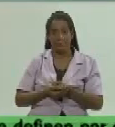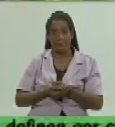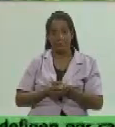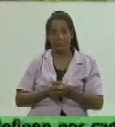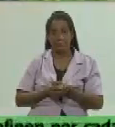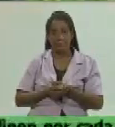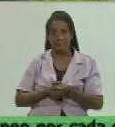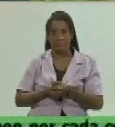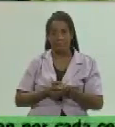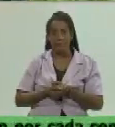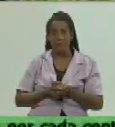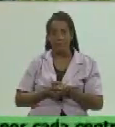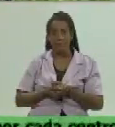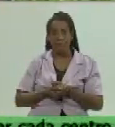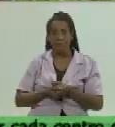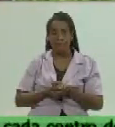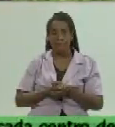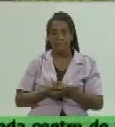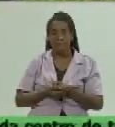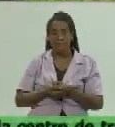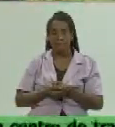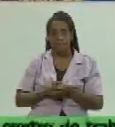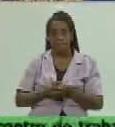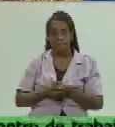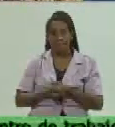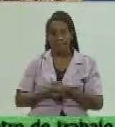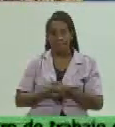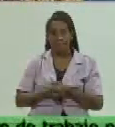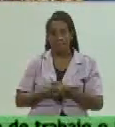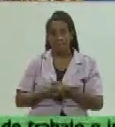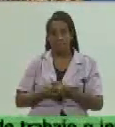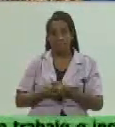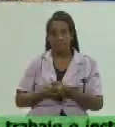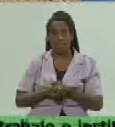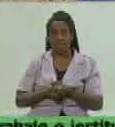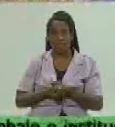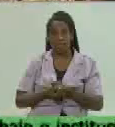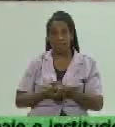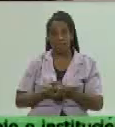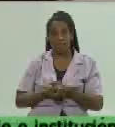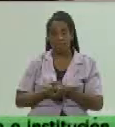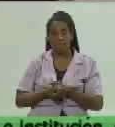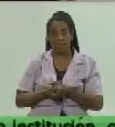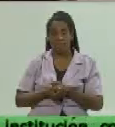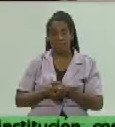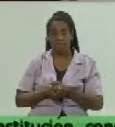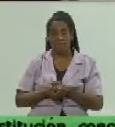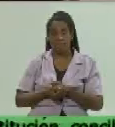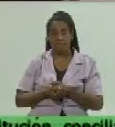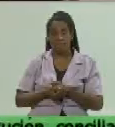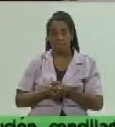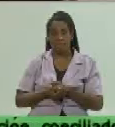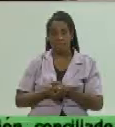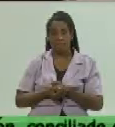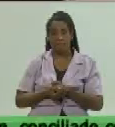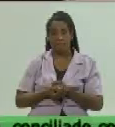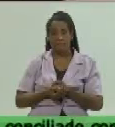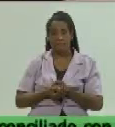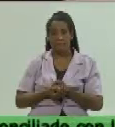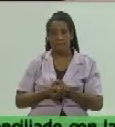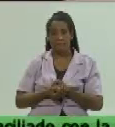que un país pequeño bloqueado y difamado por la mayor potencia de la historia resista corajudamente